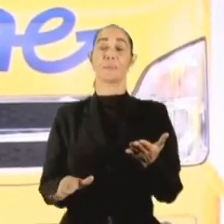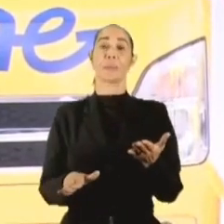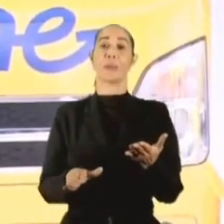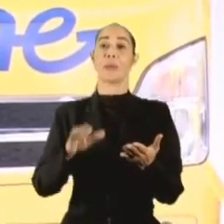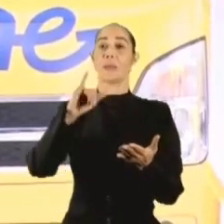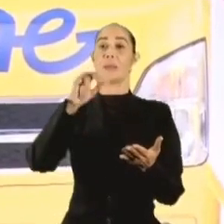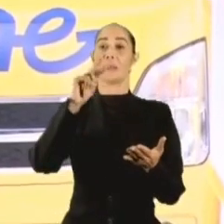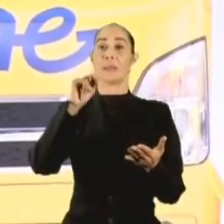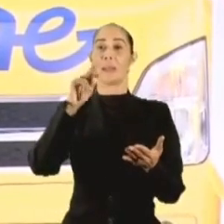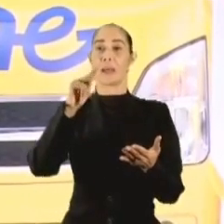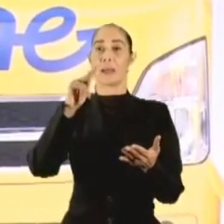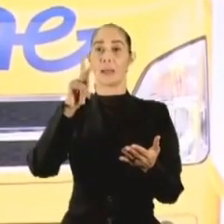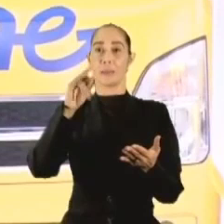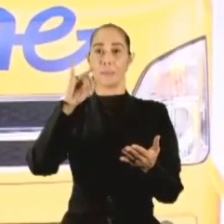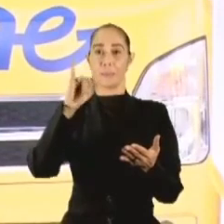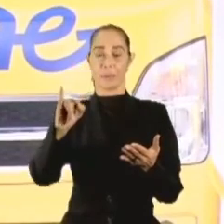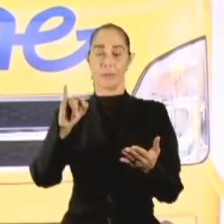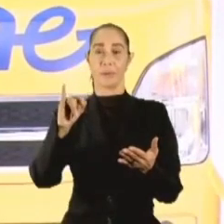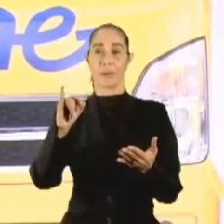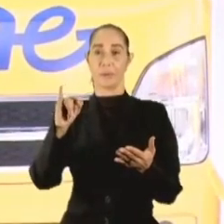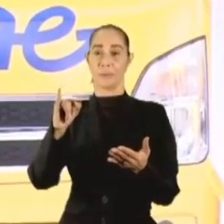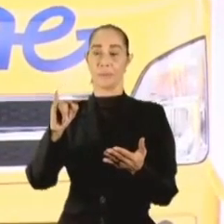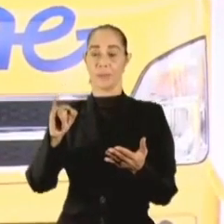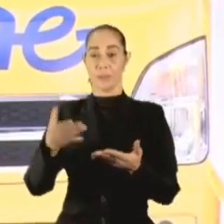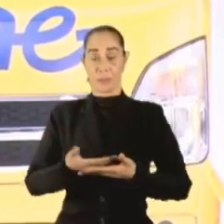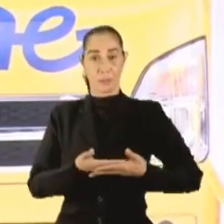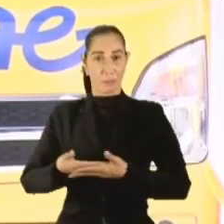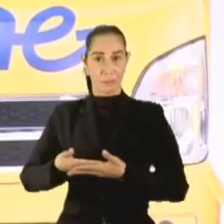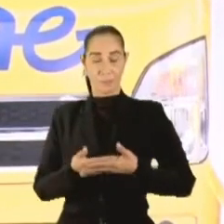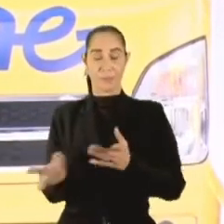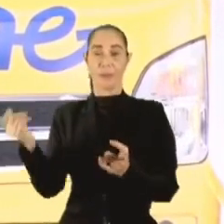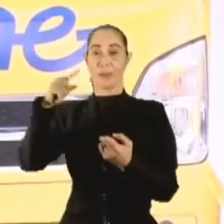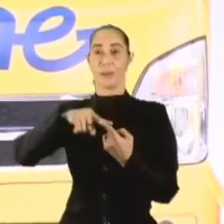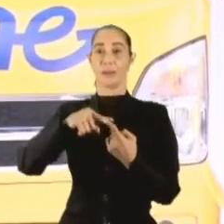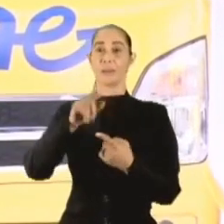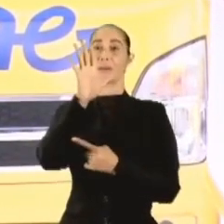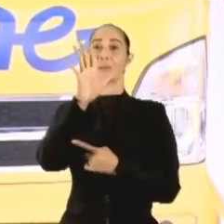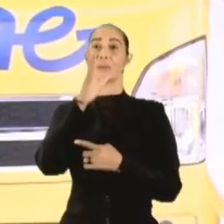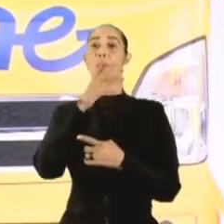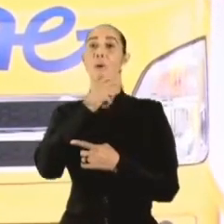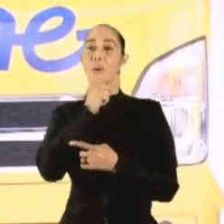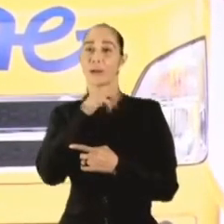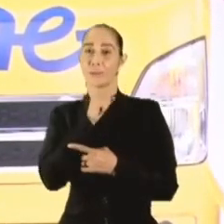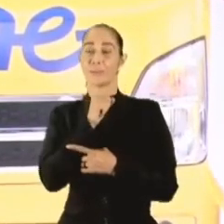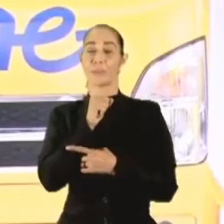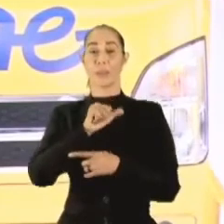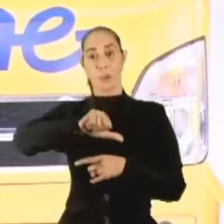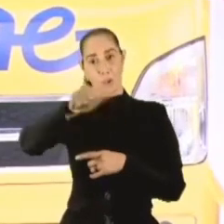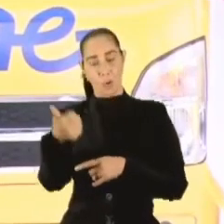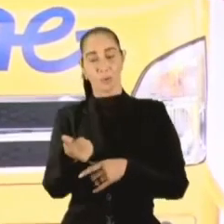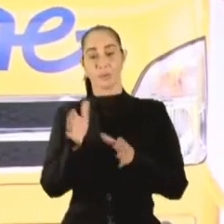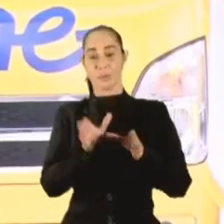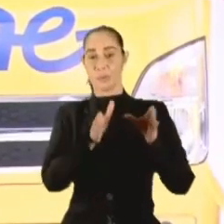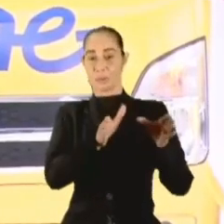del INAIPI desde desde desde recién nacidos hasta los cinco años de edad y en el caso de